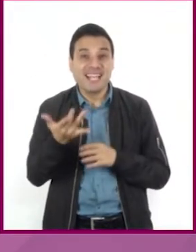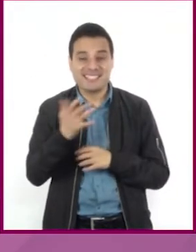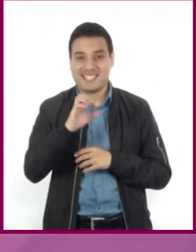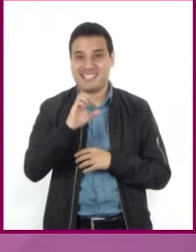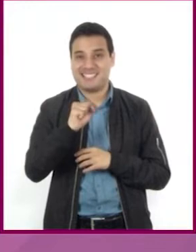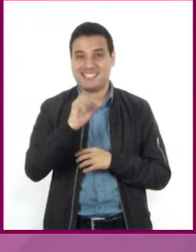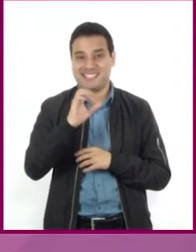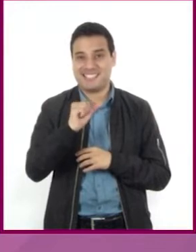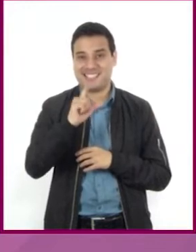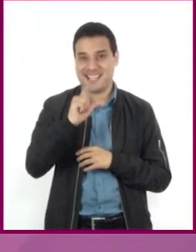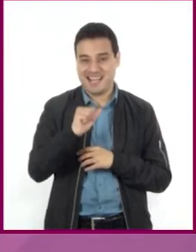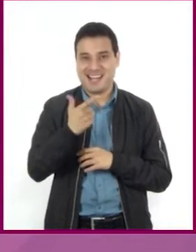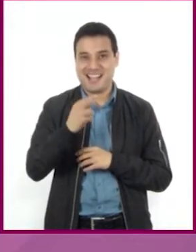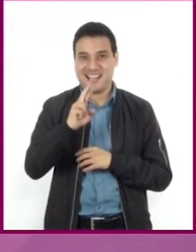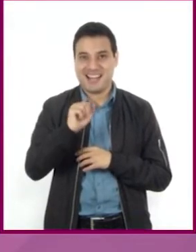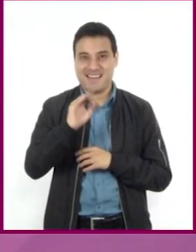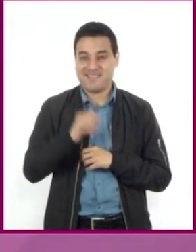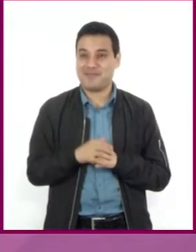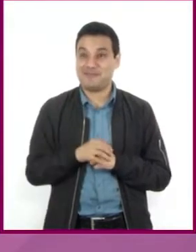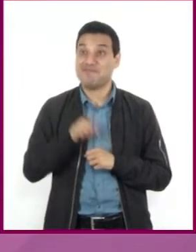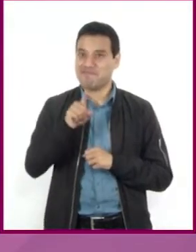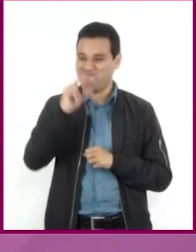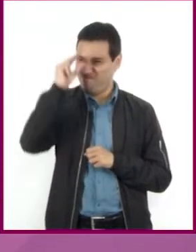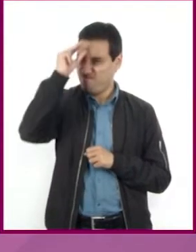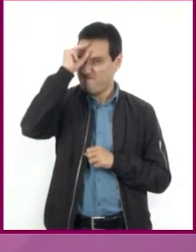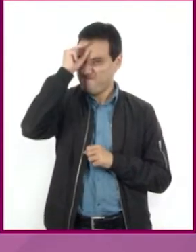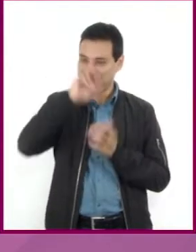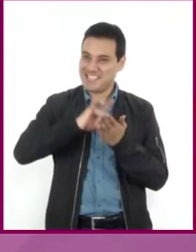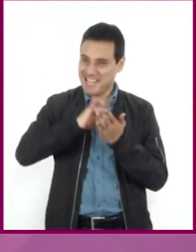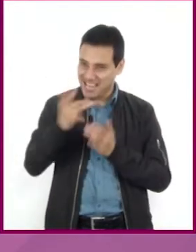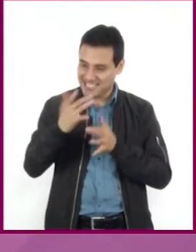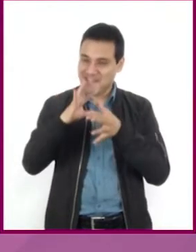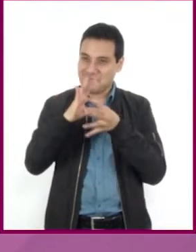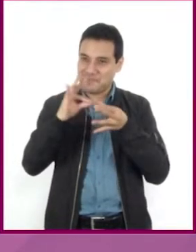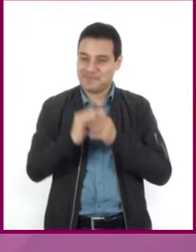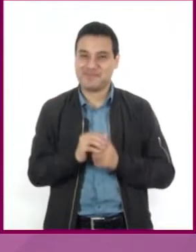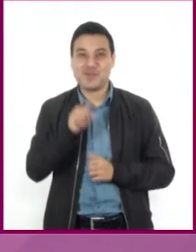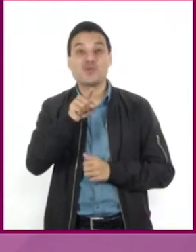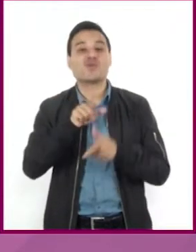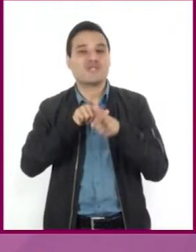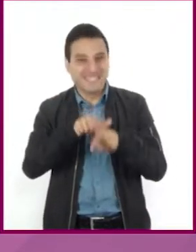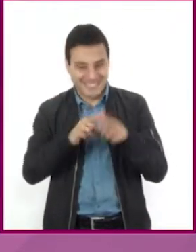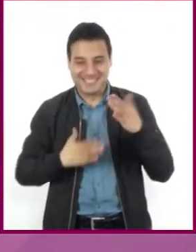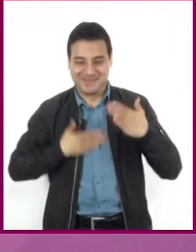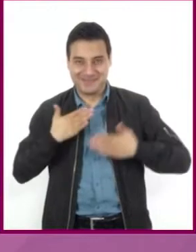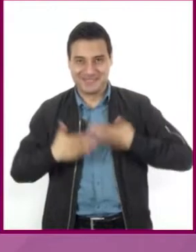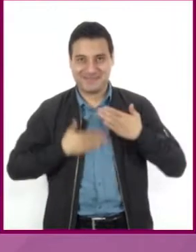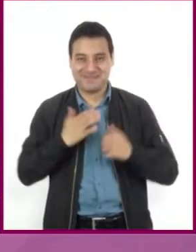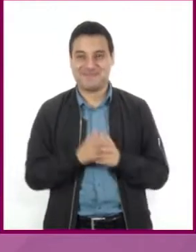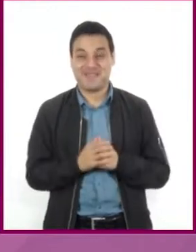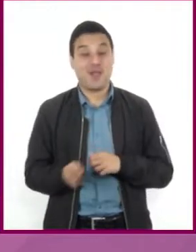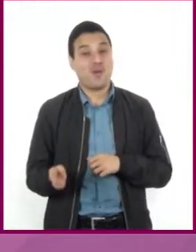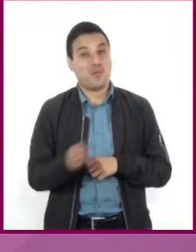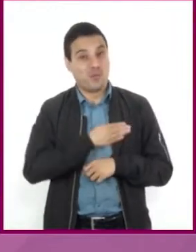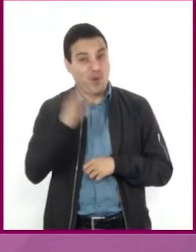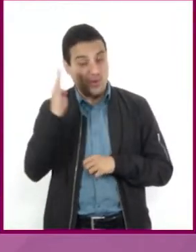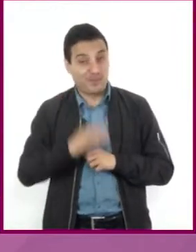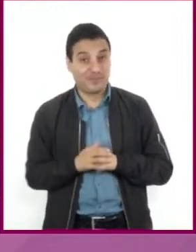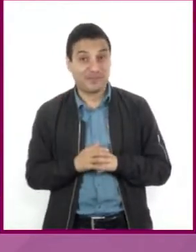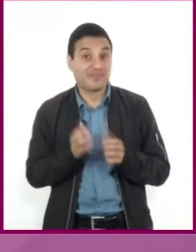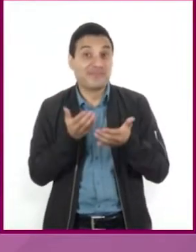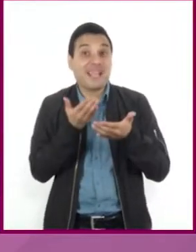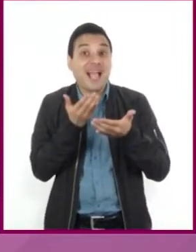Tlali, gracias por compartir tus conocimientos. De nada, Edmundo. Disfruta tu visita. Bueno, ahora sí.